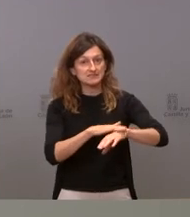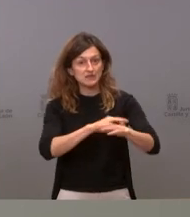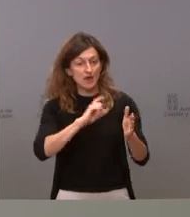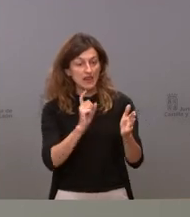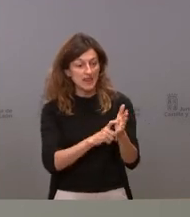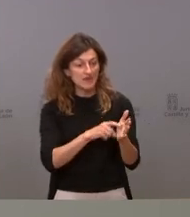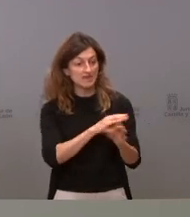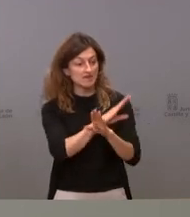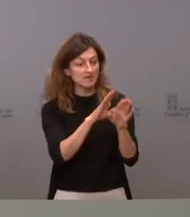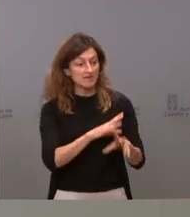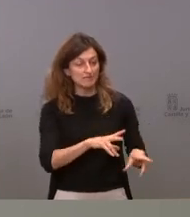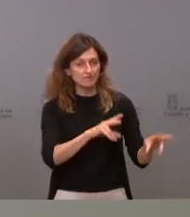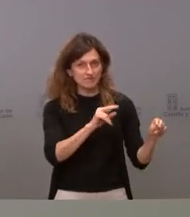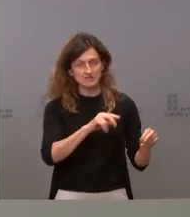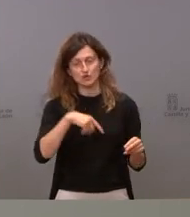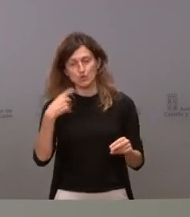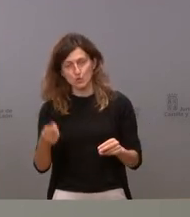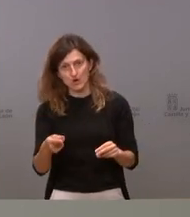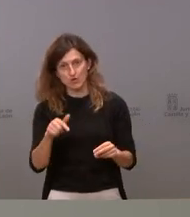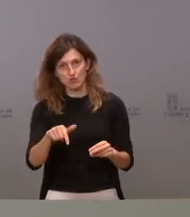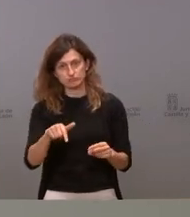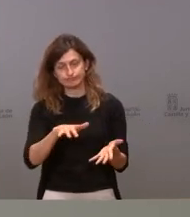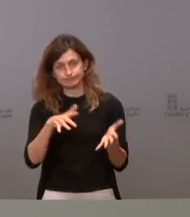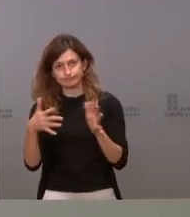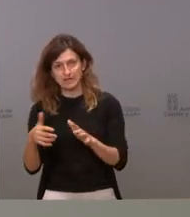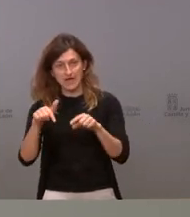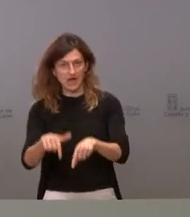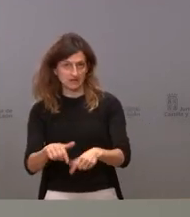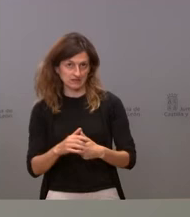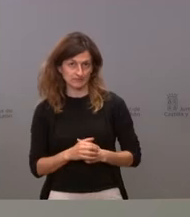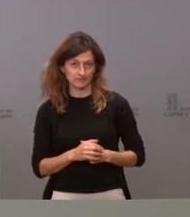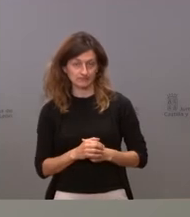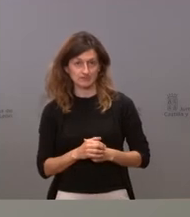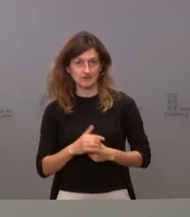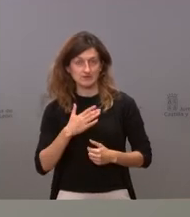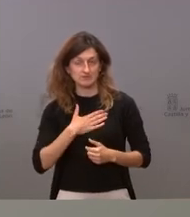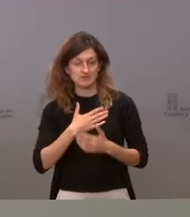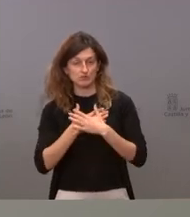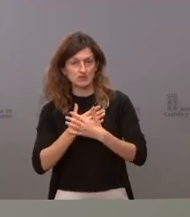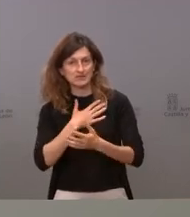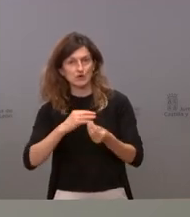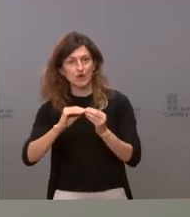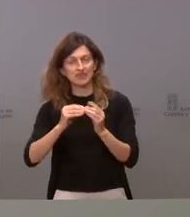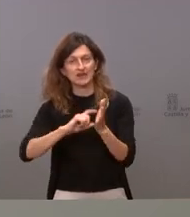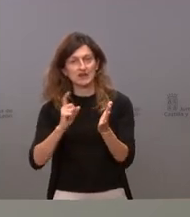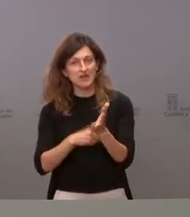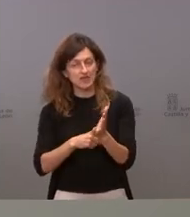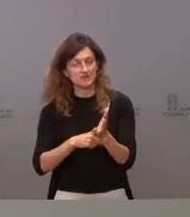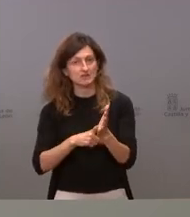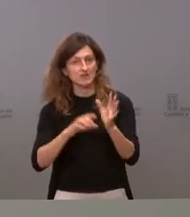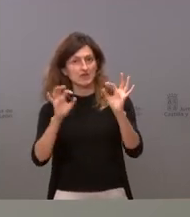es difícil decir cuándo podemos transponerlo todos nosotros aquí desde luego nuestra voluntad es una ley y por lo tanto la tenemos que